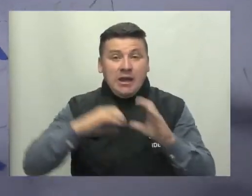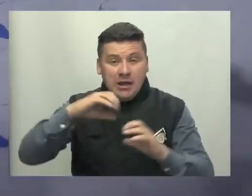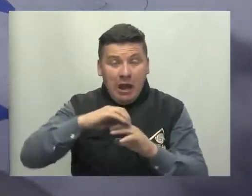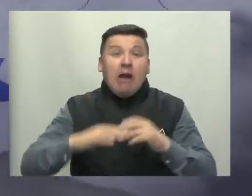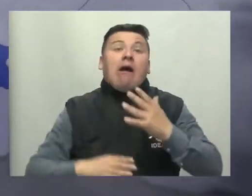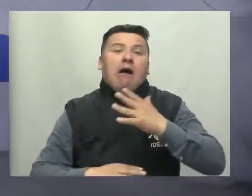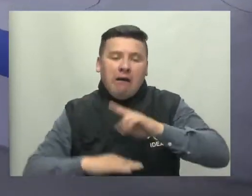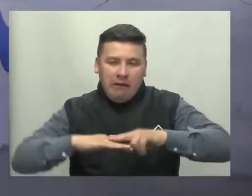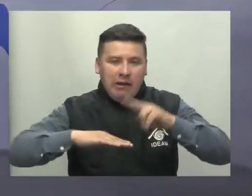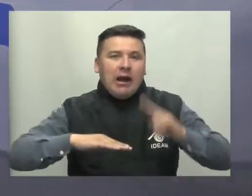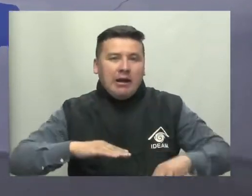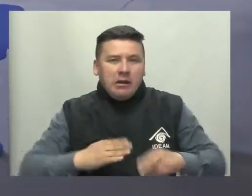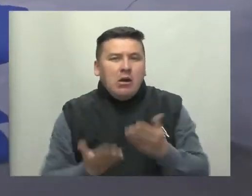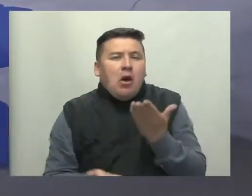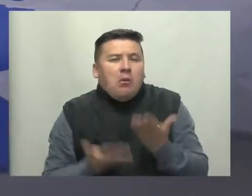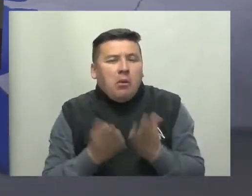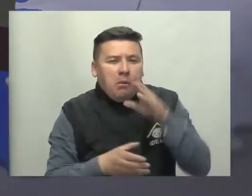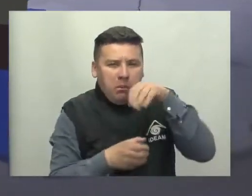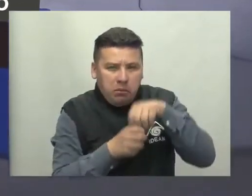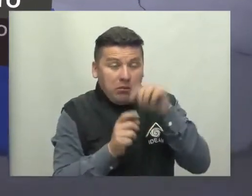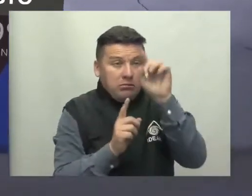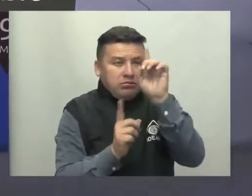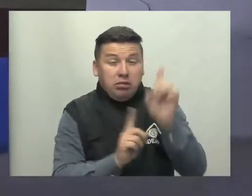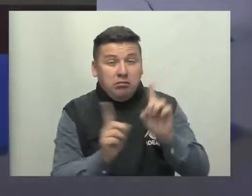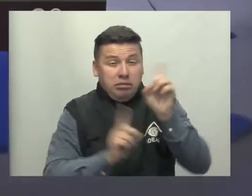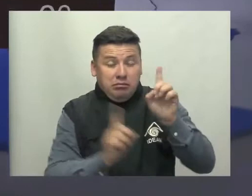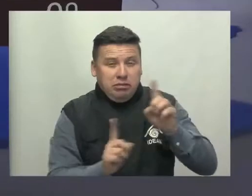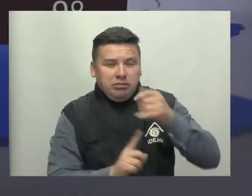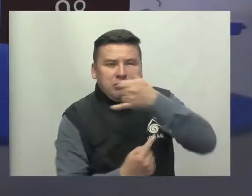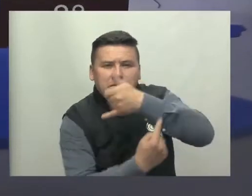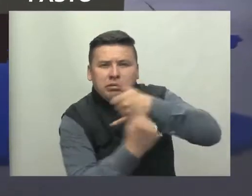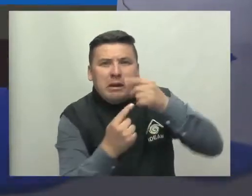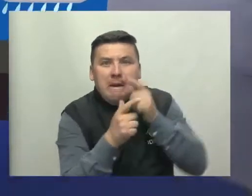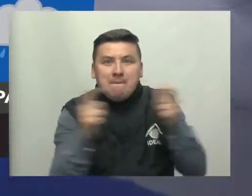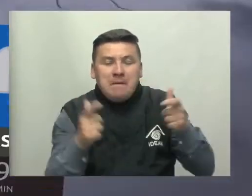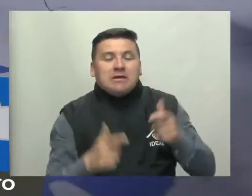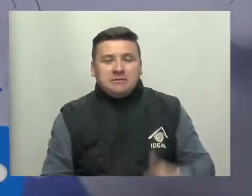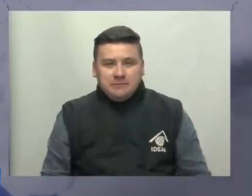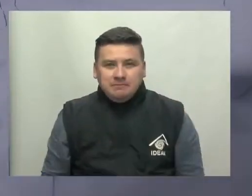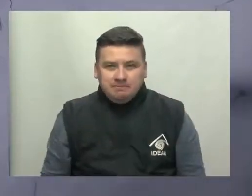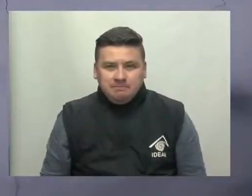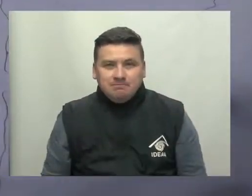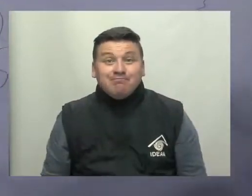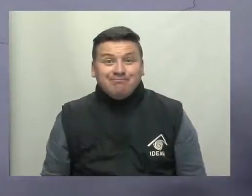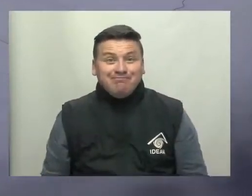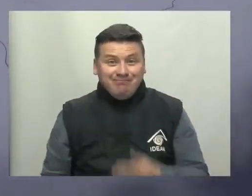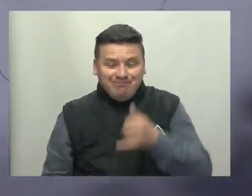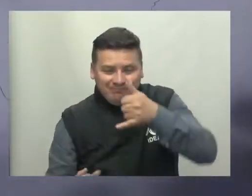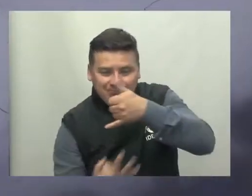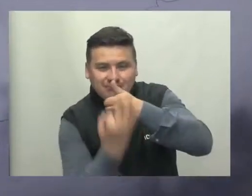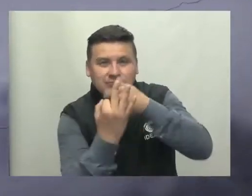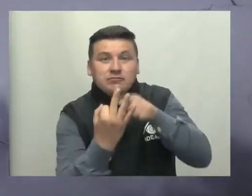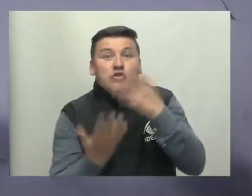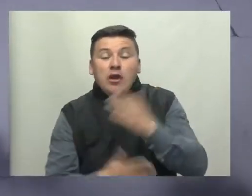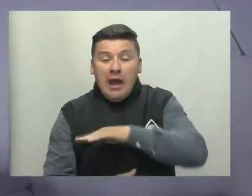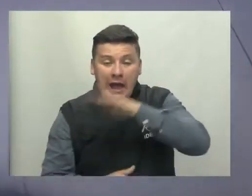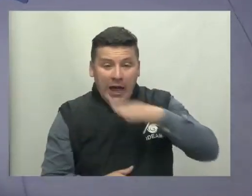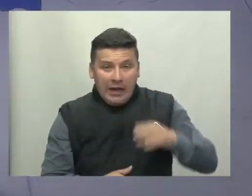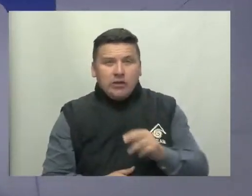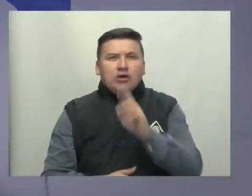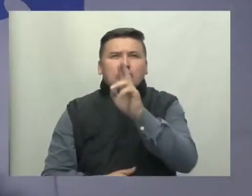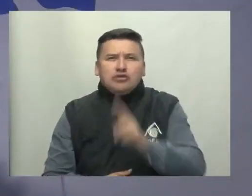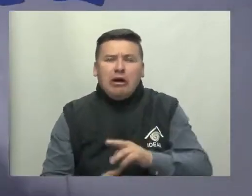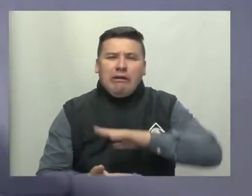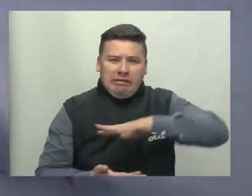Valle, Cauca y Nariño. Tampoco se descarta la presencia de actividad eléctrica en momentos de mayor intensidad. La zona andina presenta lluvias en